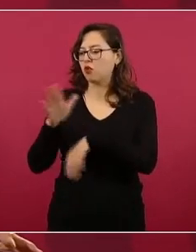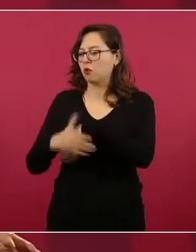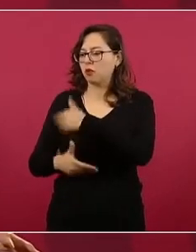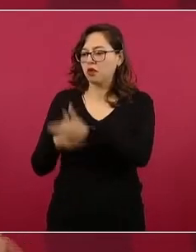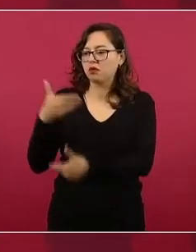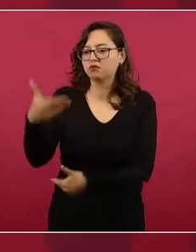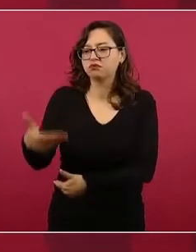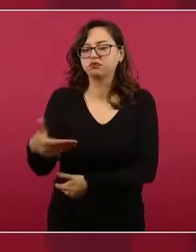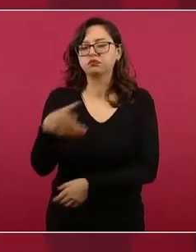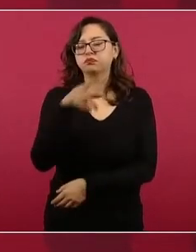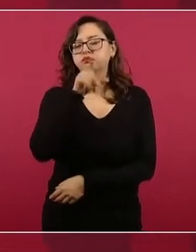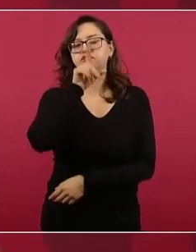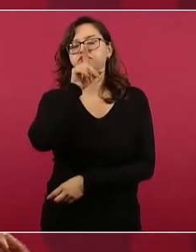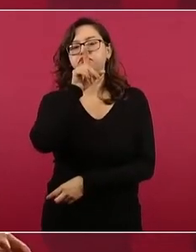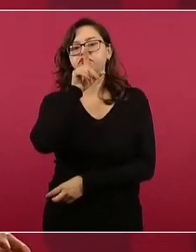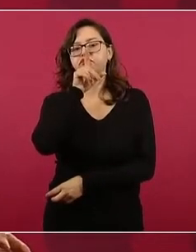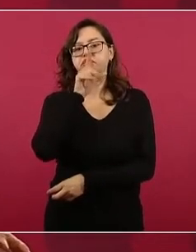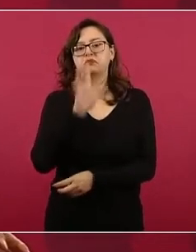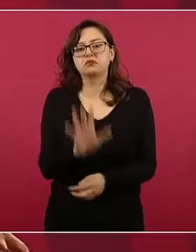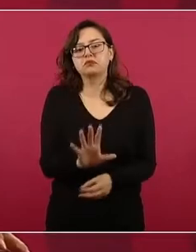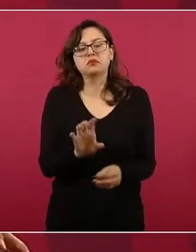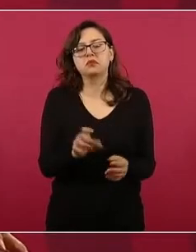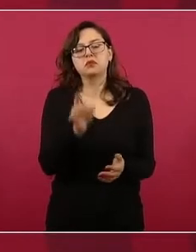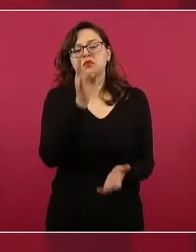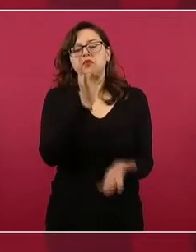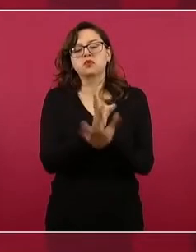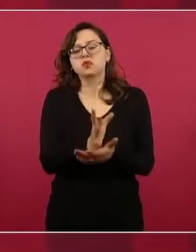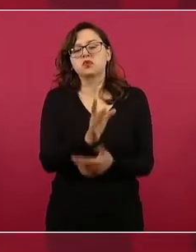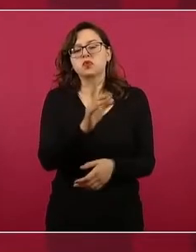sólo pensemos en los fertilizantes.